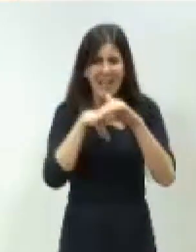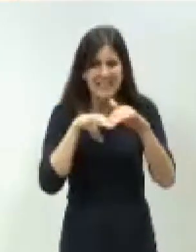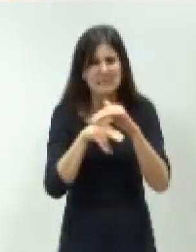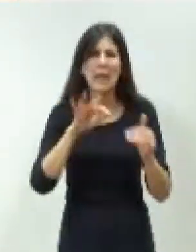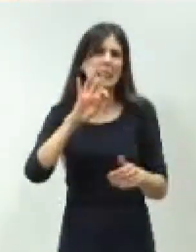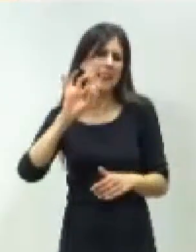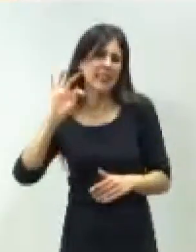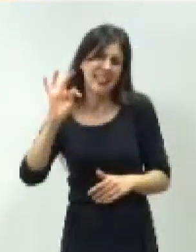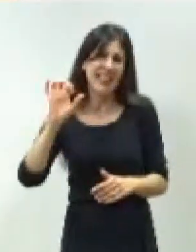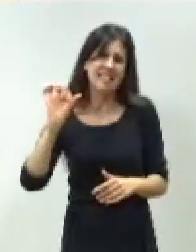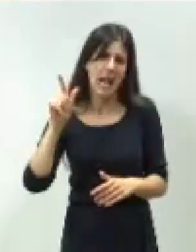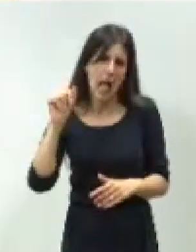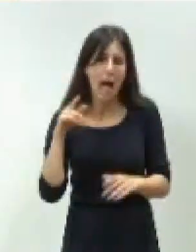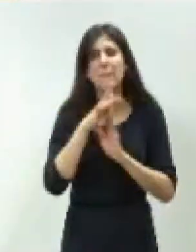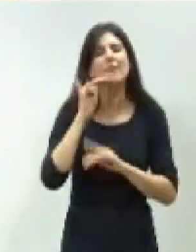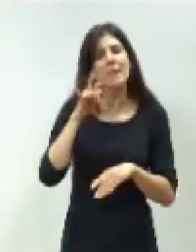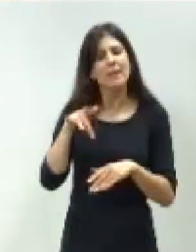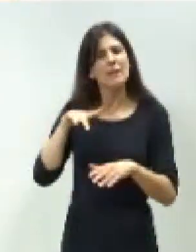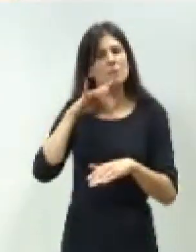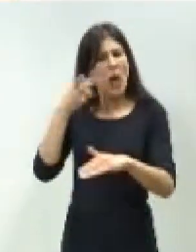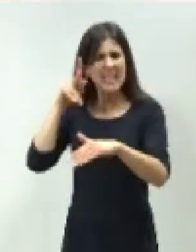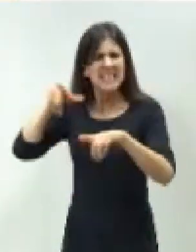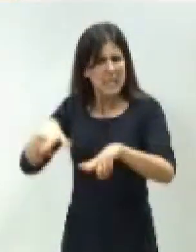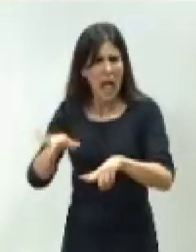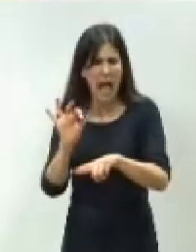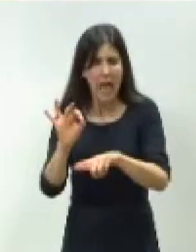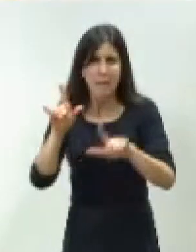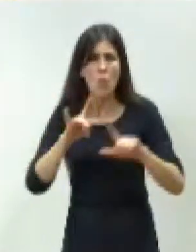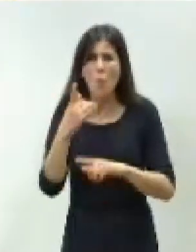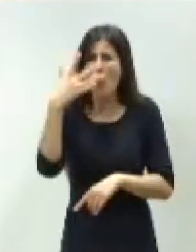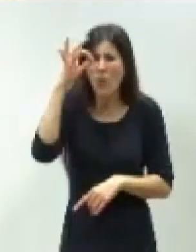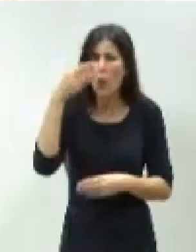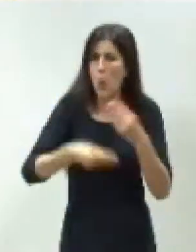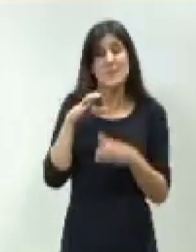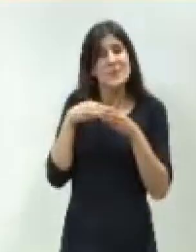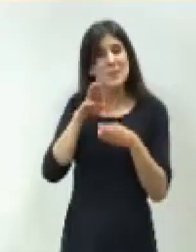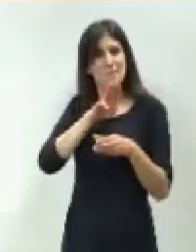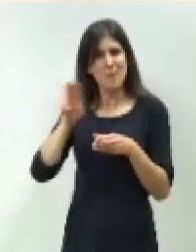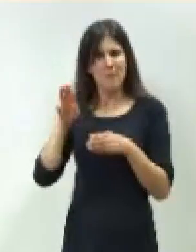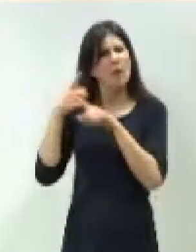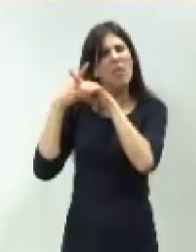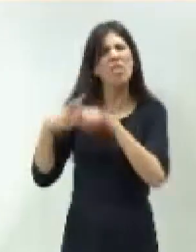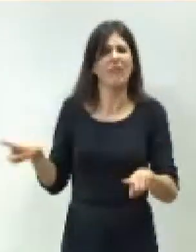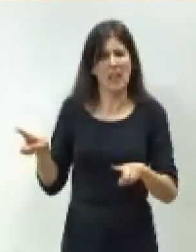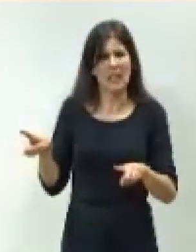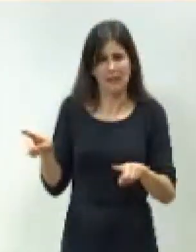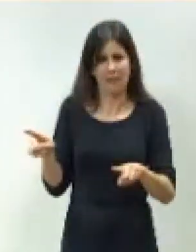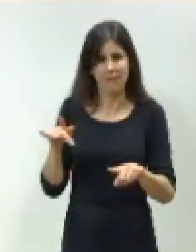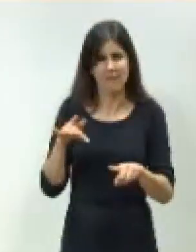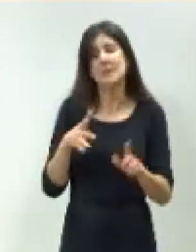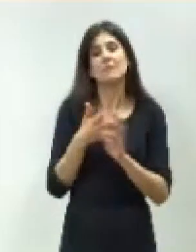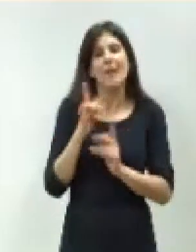1,5 en la sala de hemodinámica. Para un único uso, colgar abrigos y batas. Sí, efectivamente, hemos cambiado